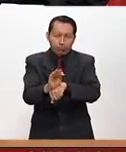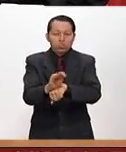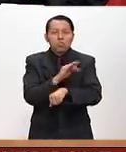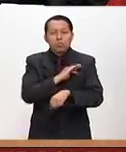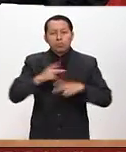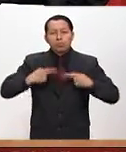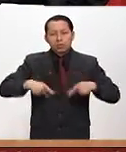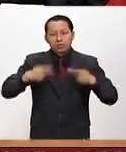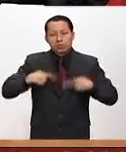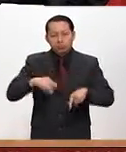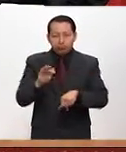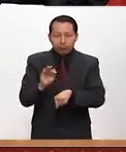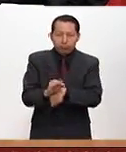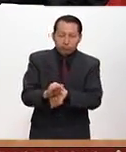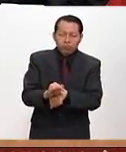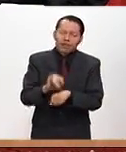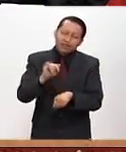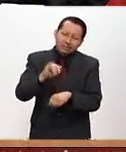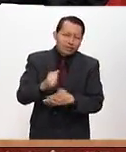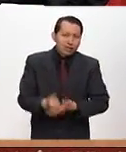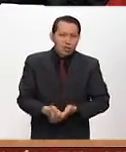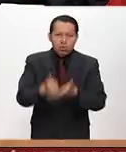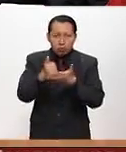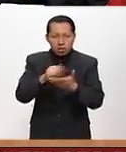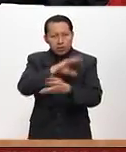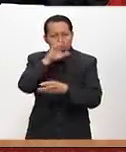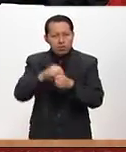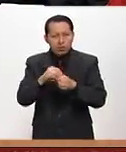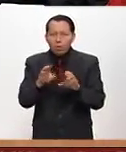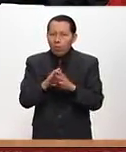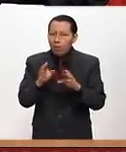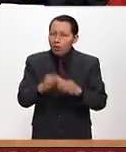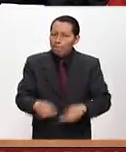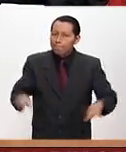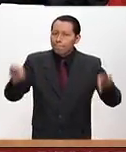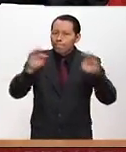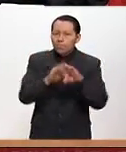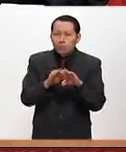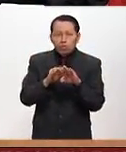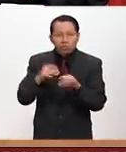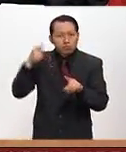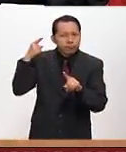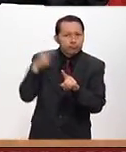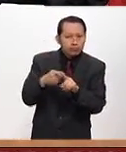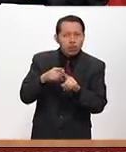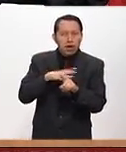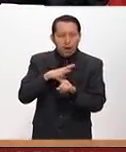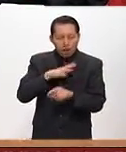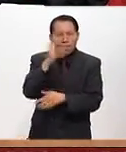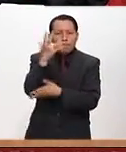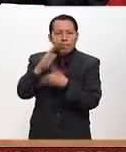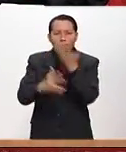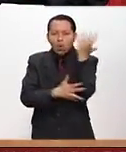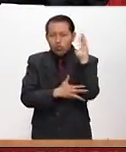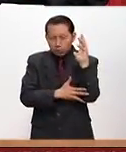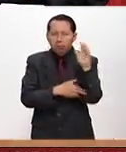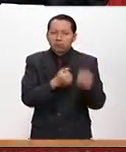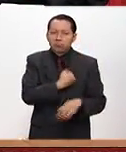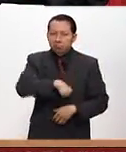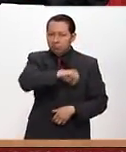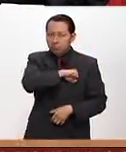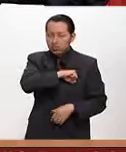ciudadanos. Entonces, sí ayudan de manera fundamental el tener un bosque sano